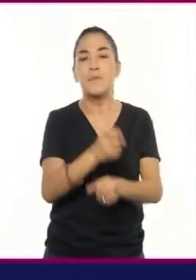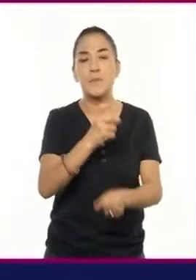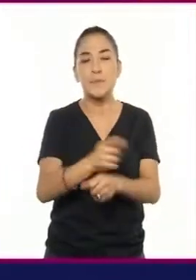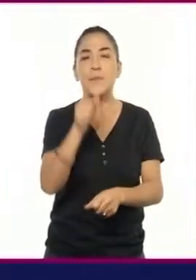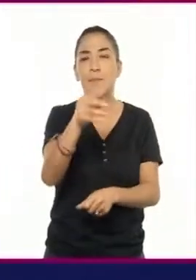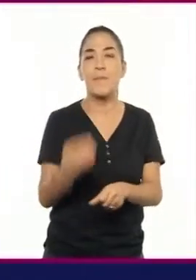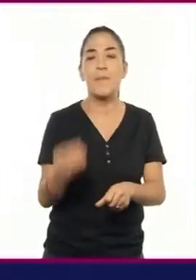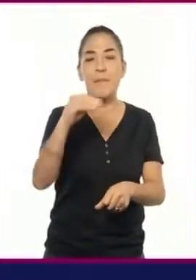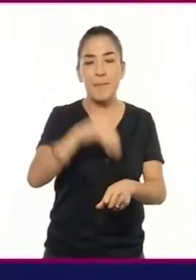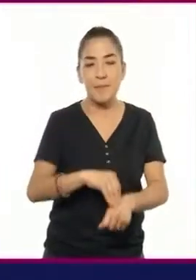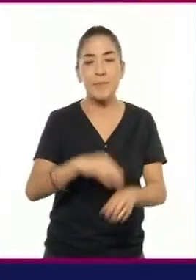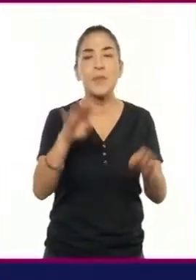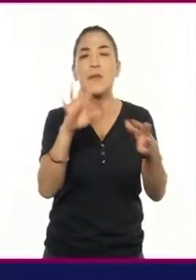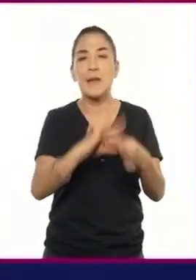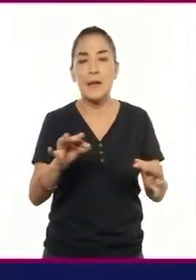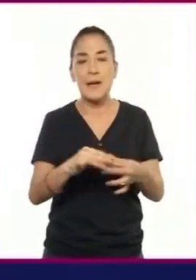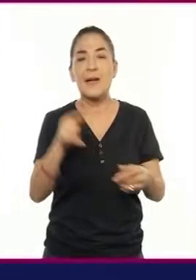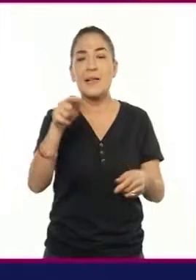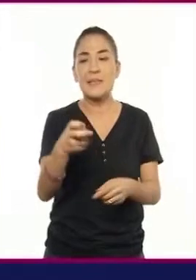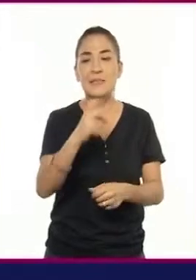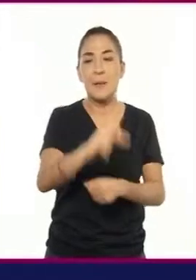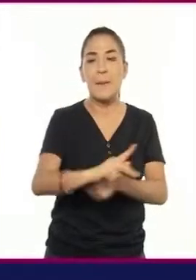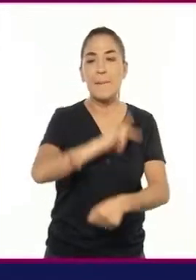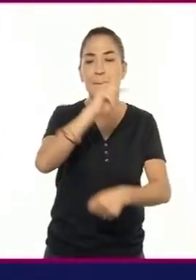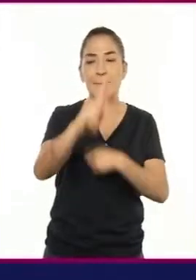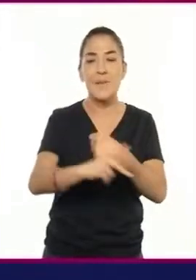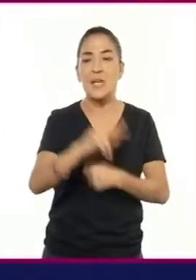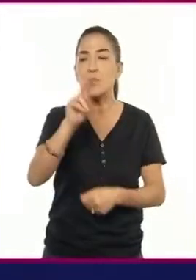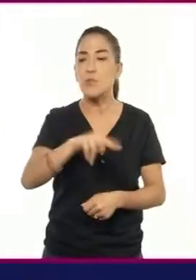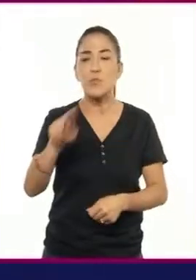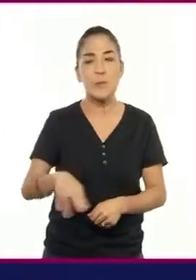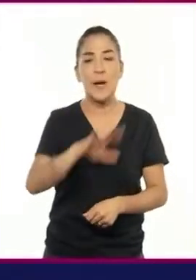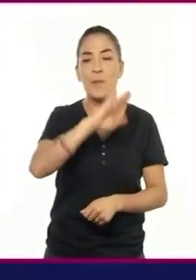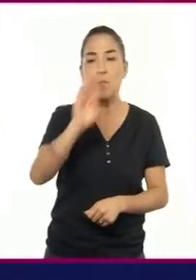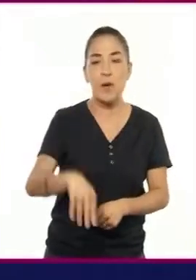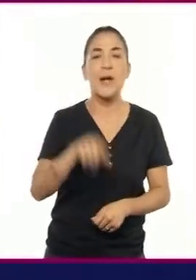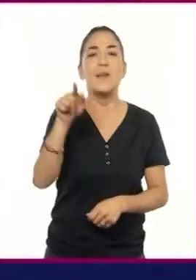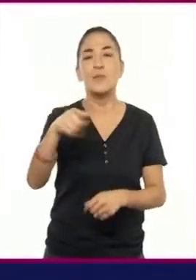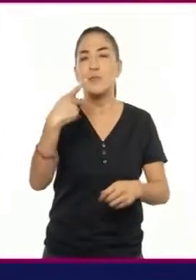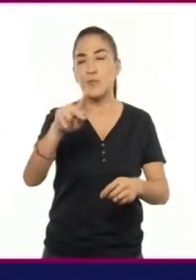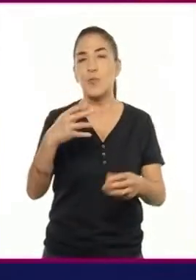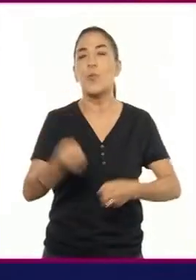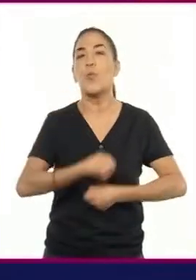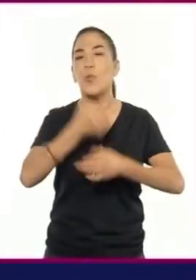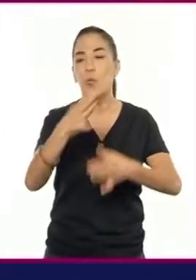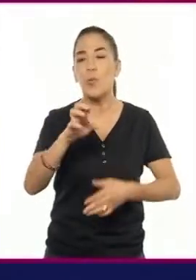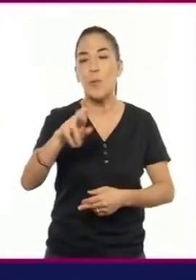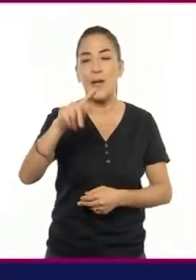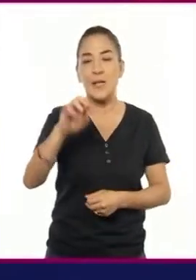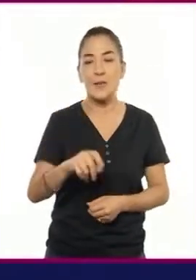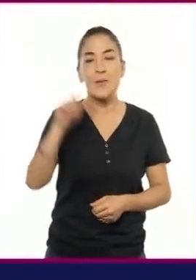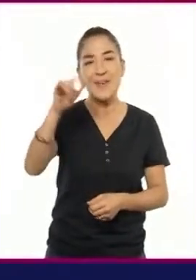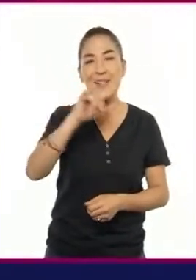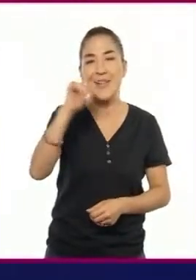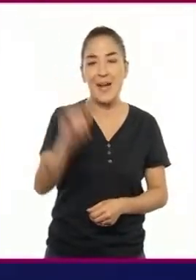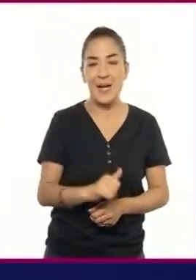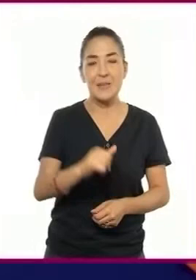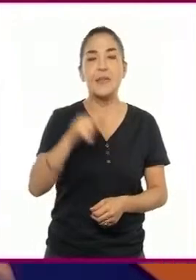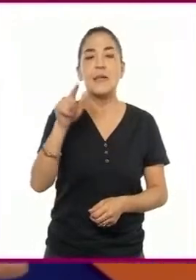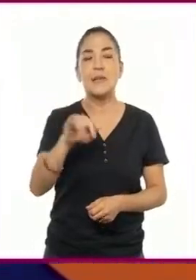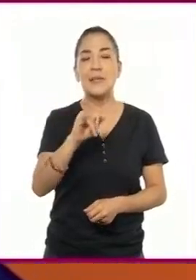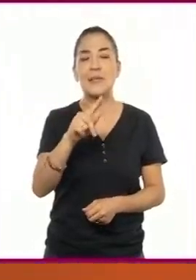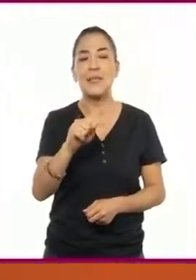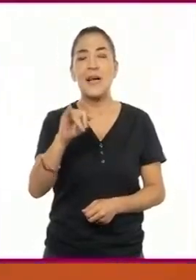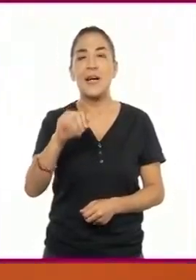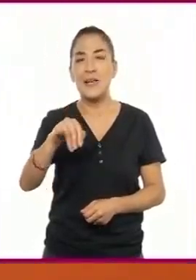unos fragmentos de El País Donde Nunca Se Muere. Un cuento popular italiano rescatado y reescrito por Italo